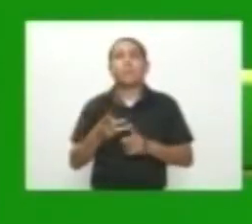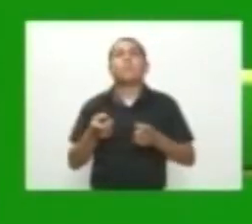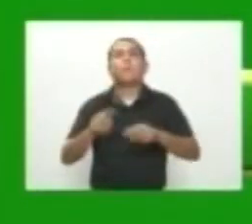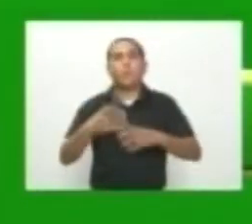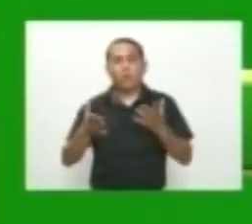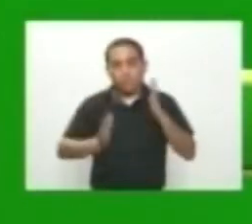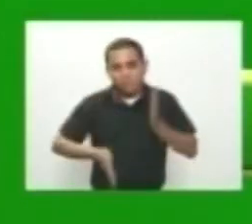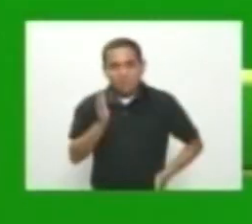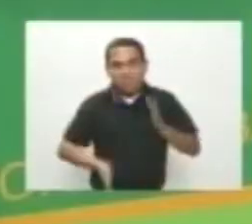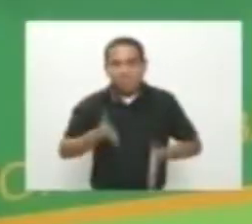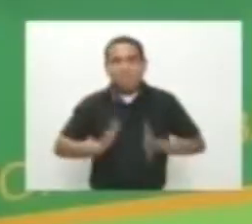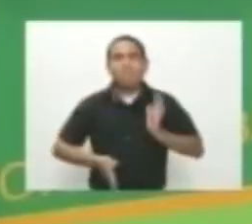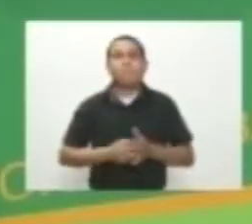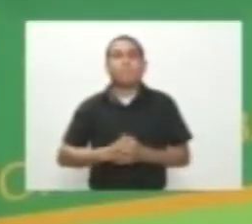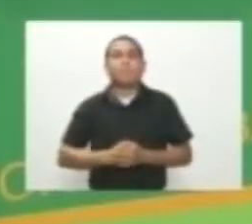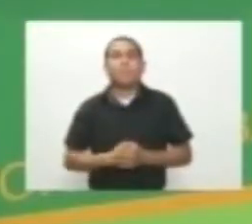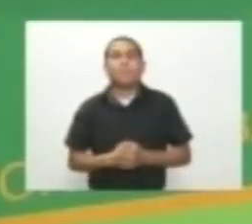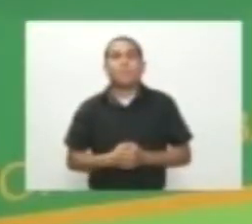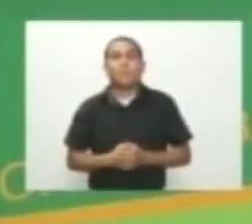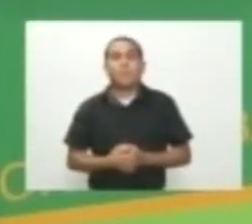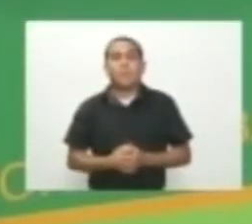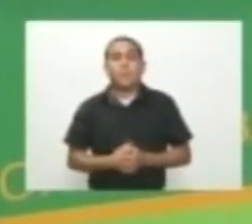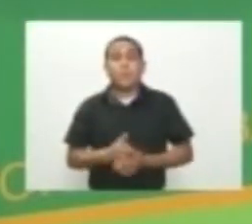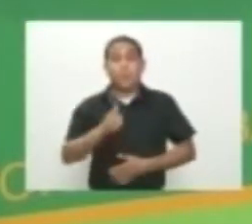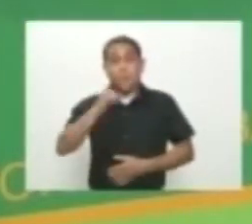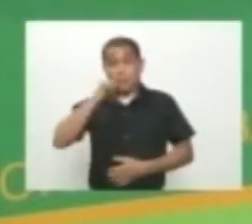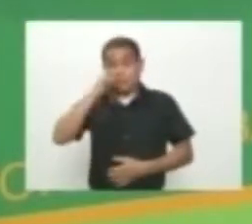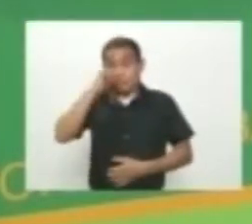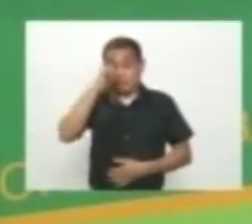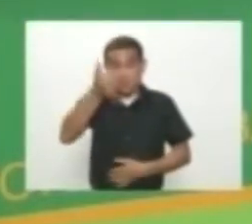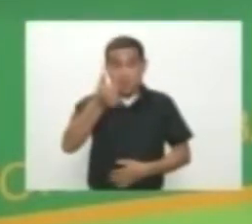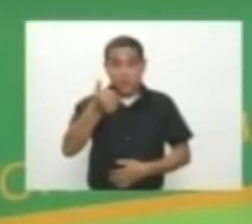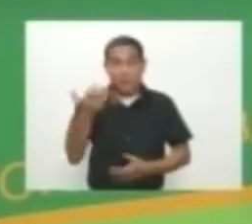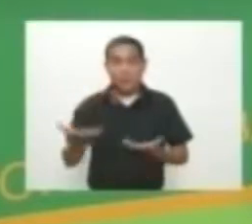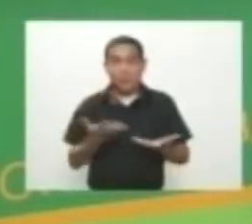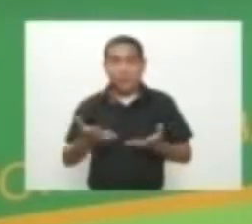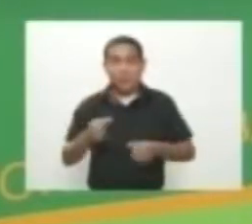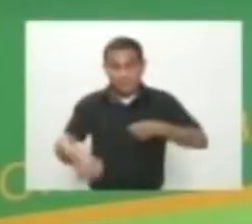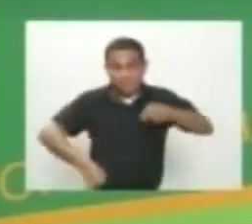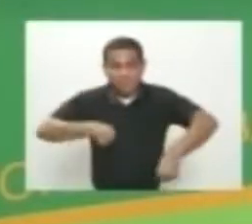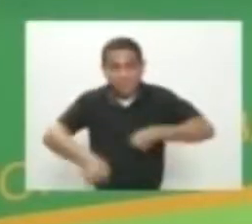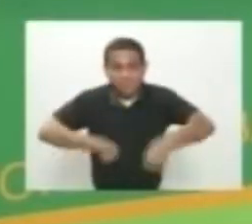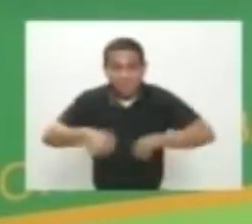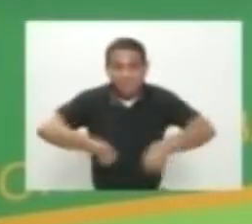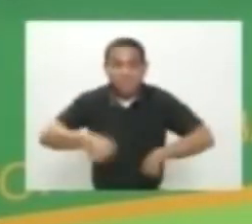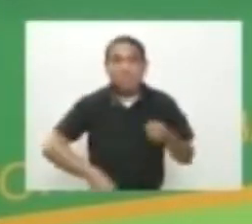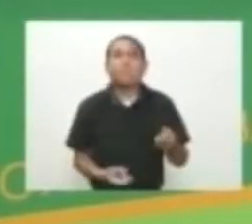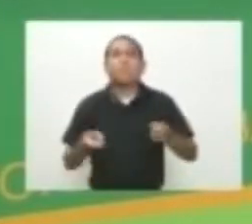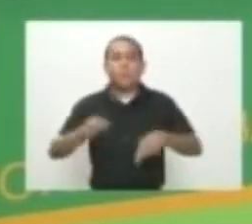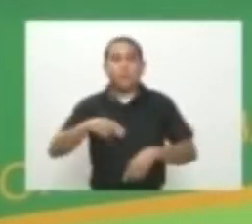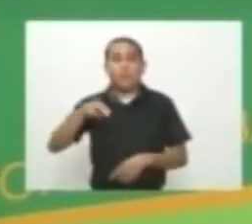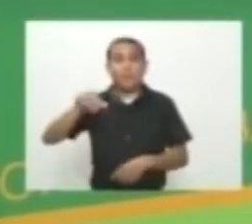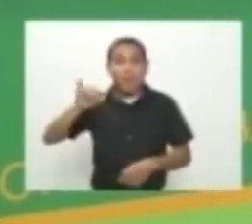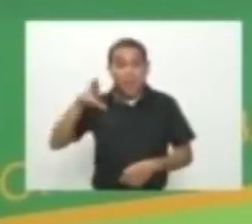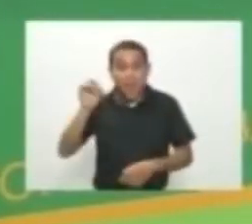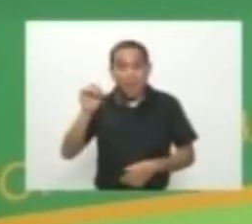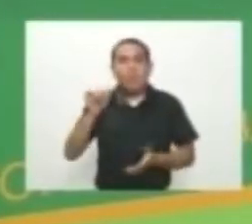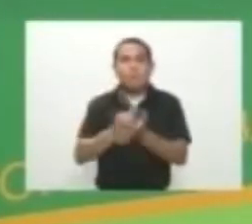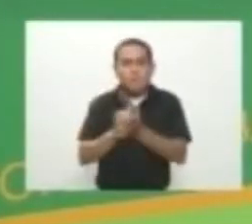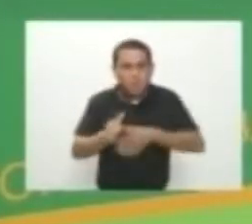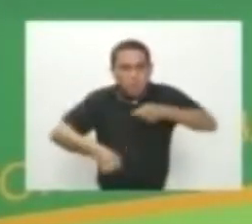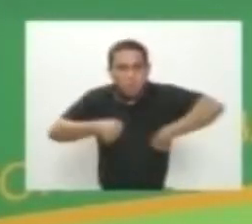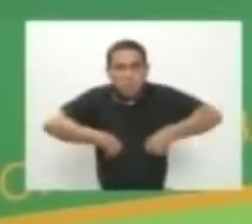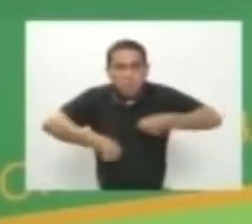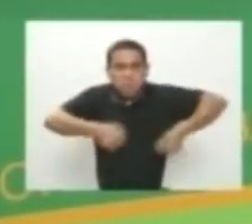atletismo Y mañana El Giro Italiano Entra en su fase final Allí estará Nairo Quintana Que tendrá que